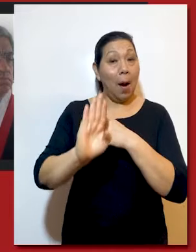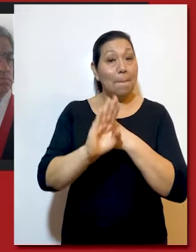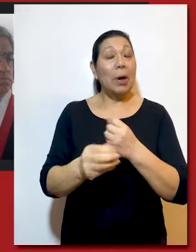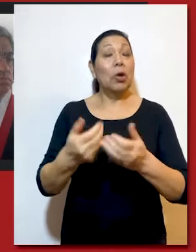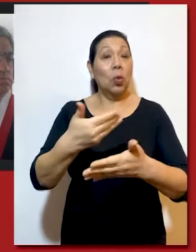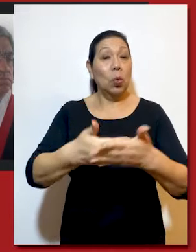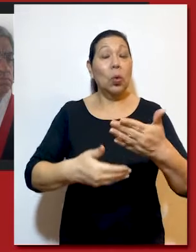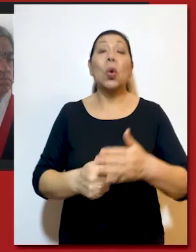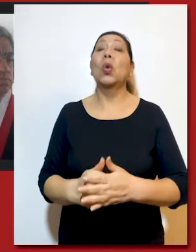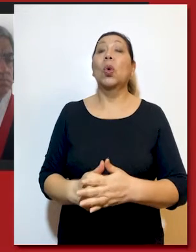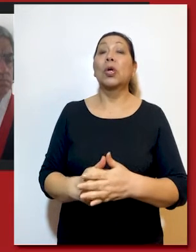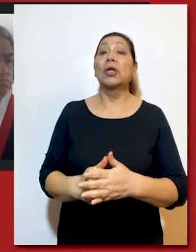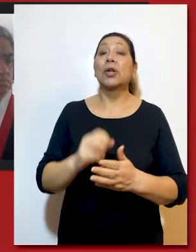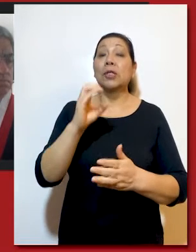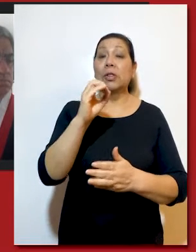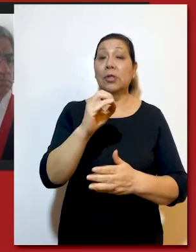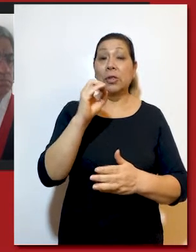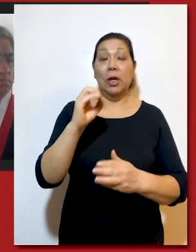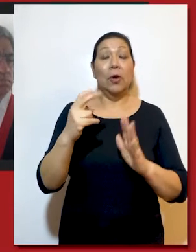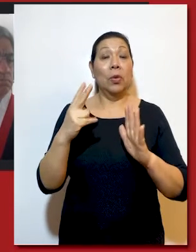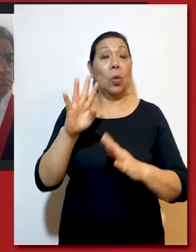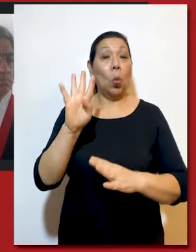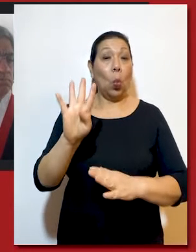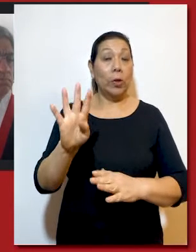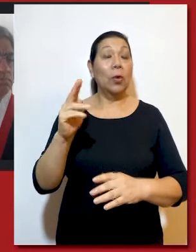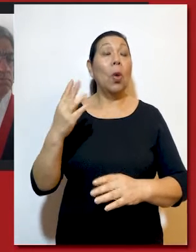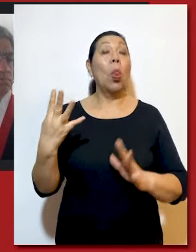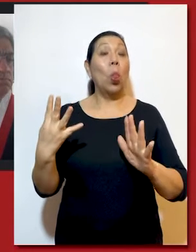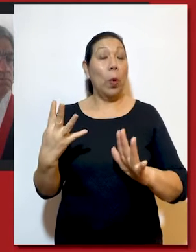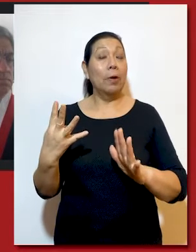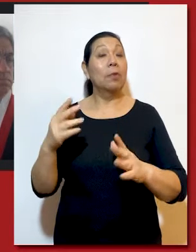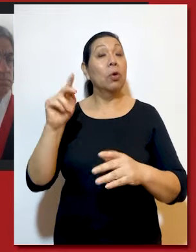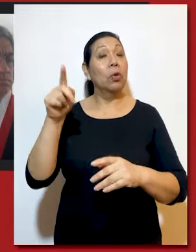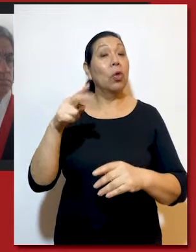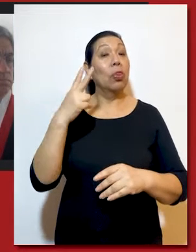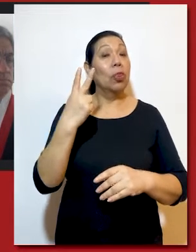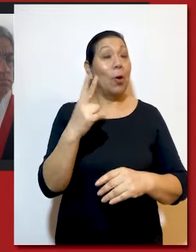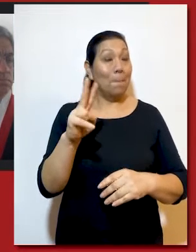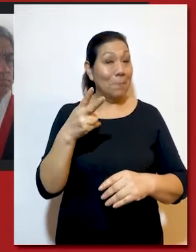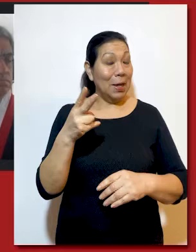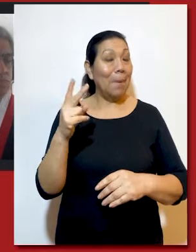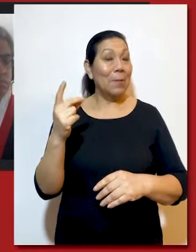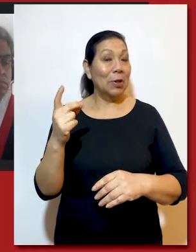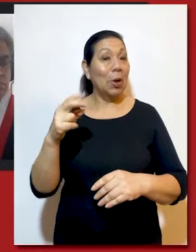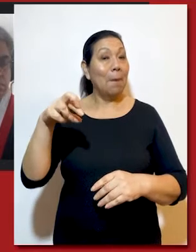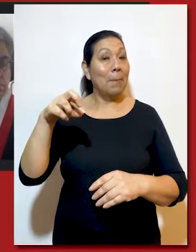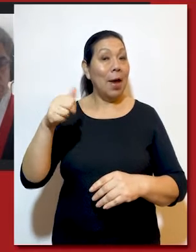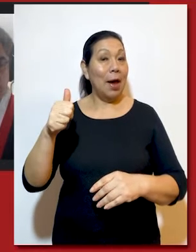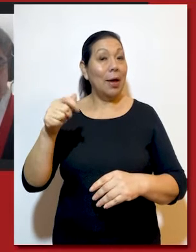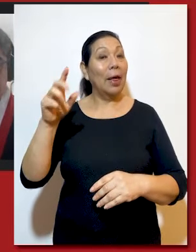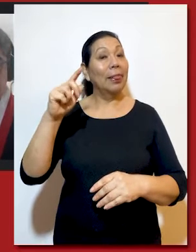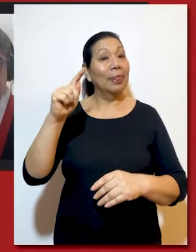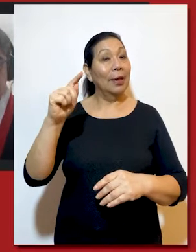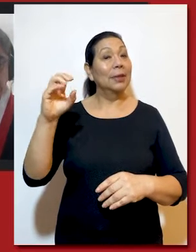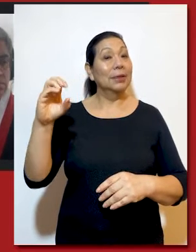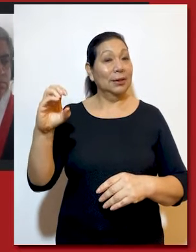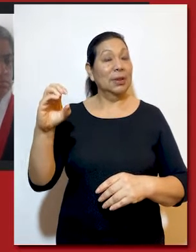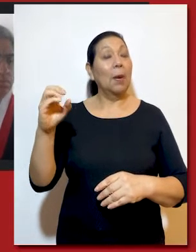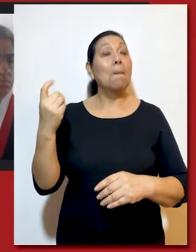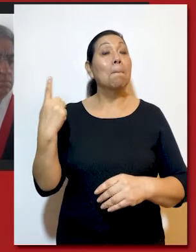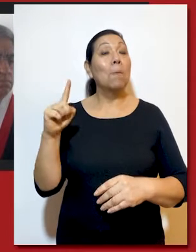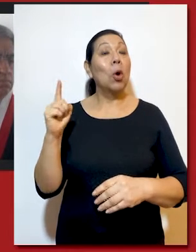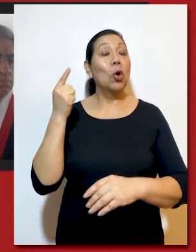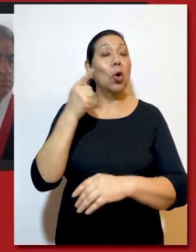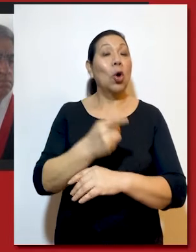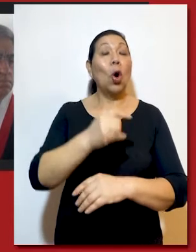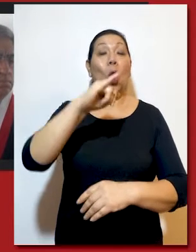amparo correspondiente al expediente número 00749-2021-PA-TC,